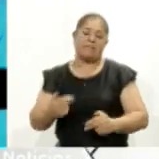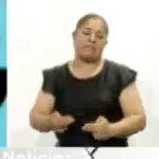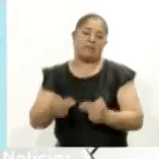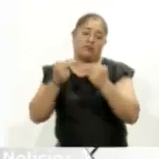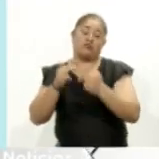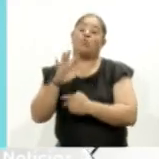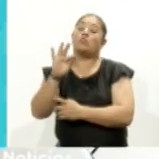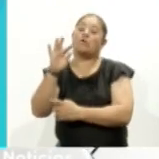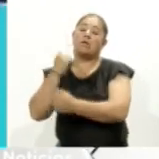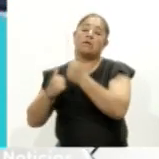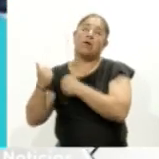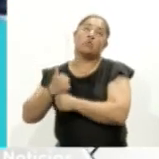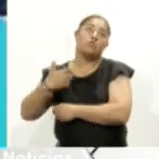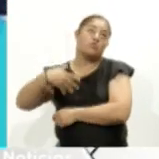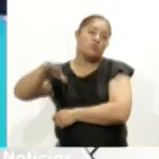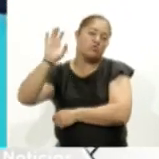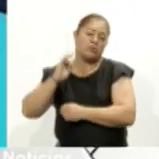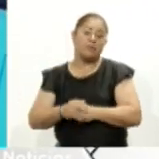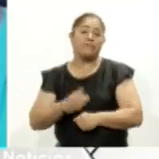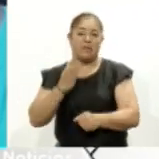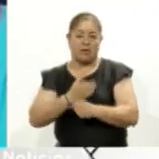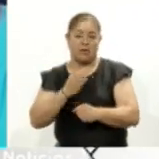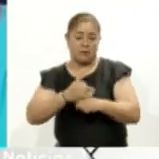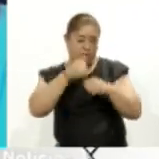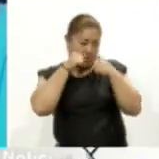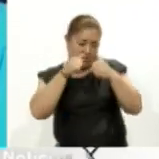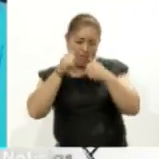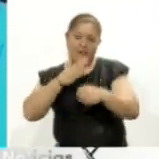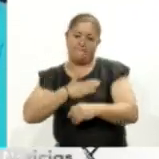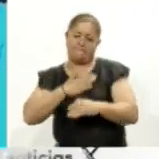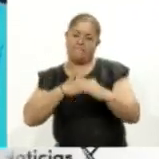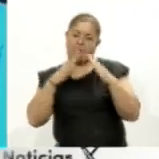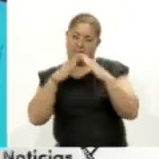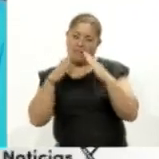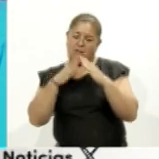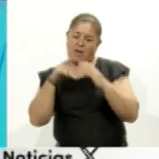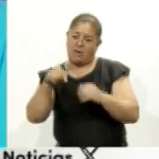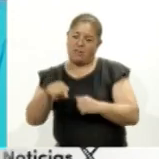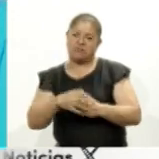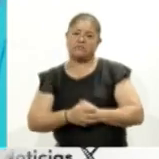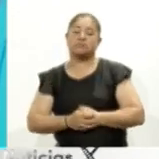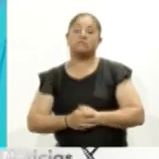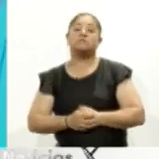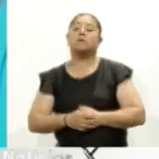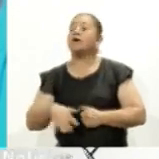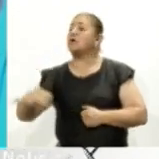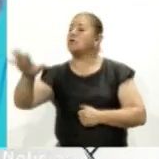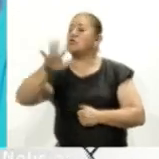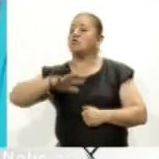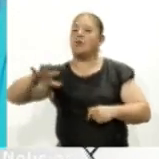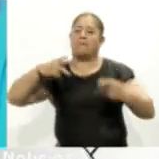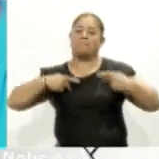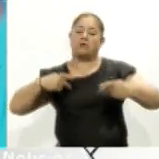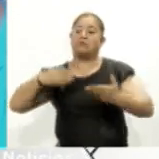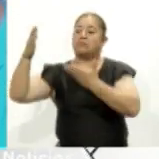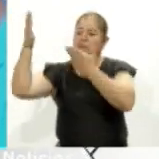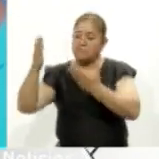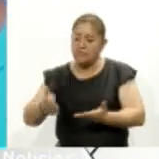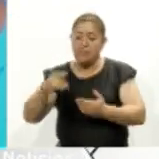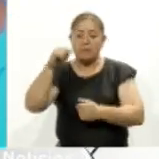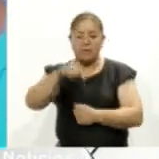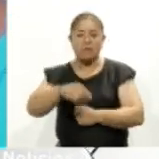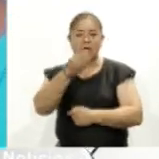40 años ahorita aquí atendemos en su pobre casa a los comensales que vienen a comer aquí